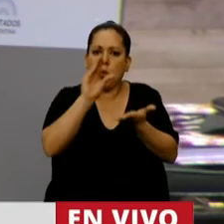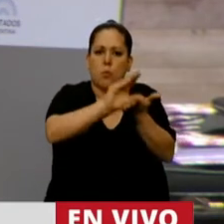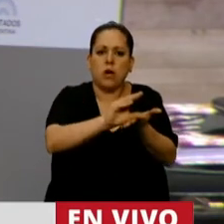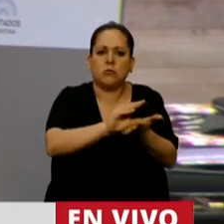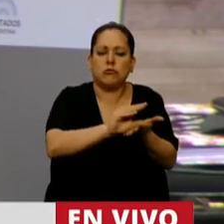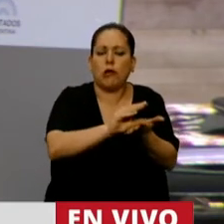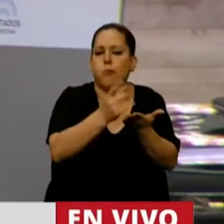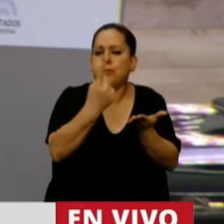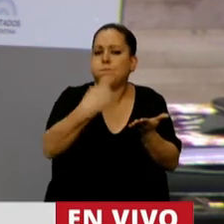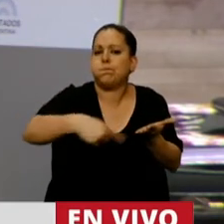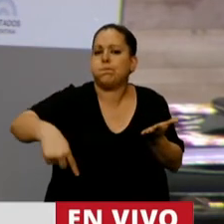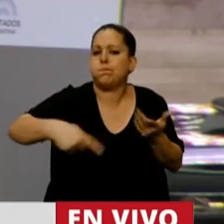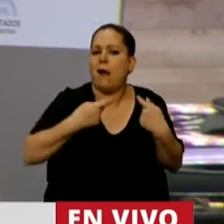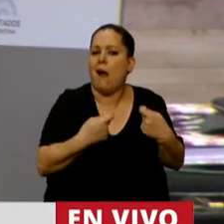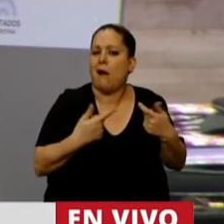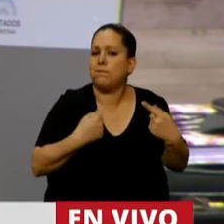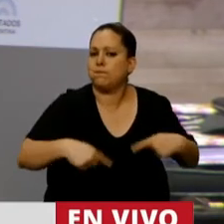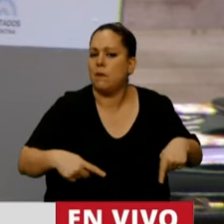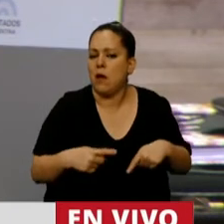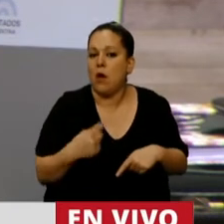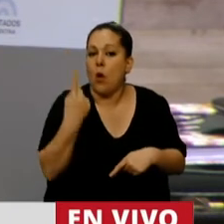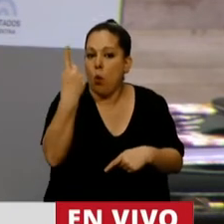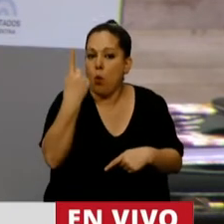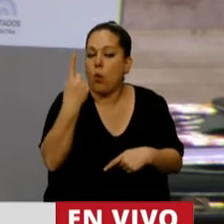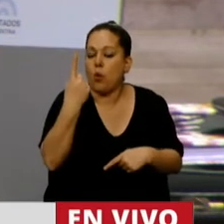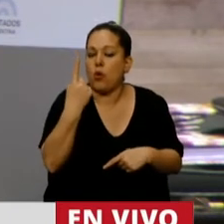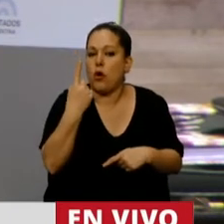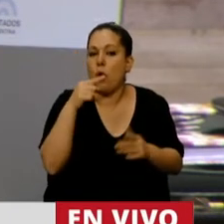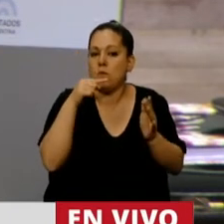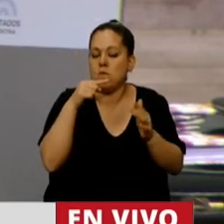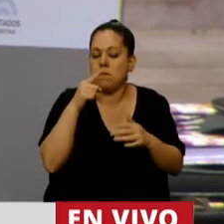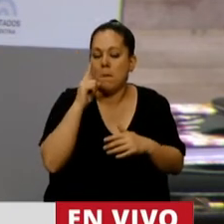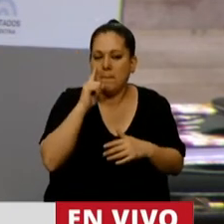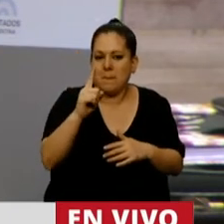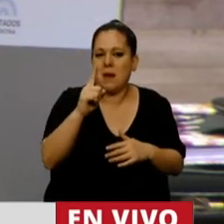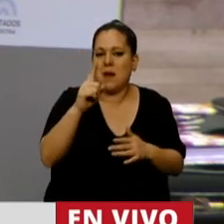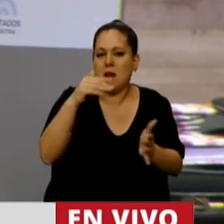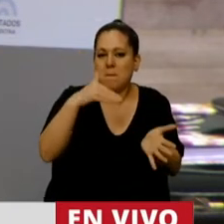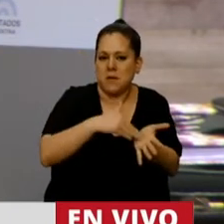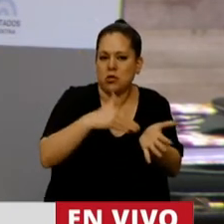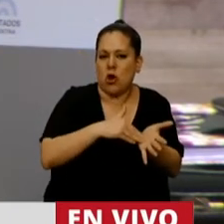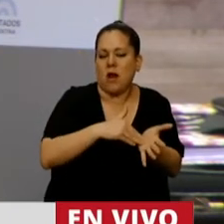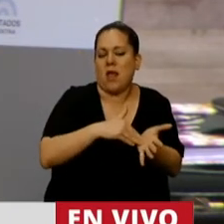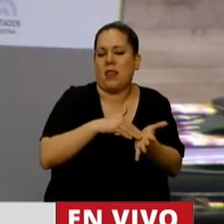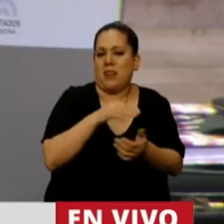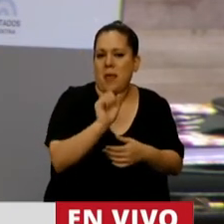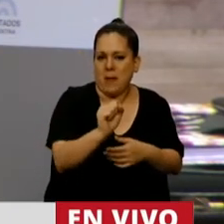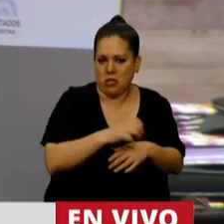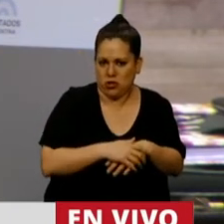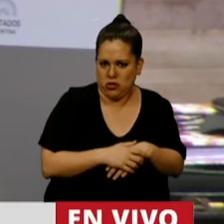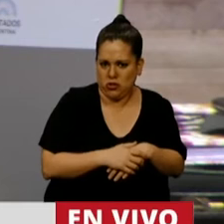y estamos hablando de un monto que asciende a 1.3 billones de pesos, lo cual representa el 15